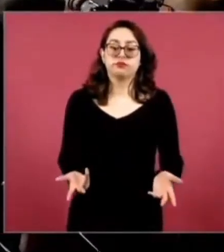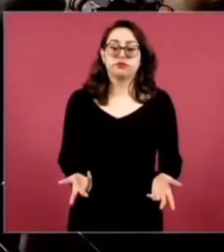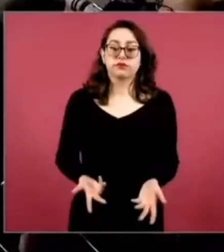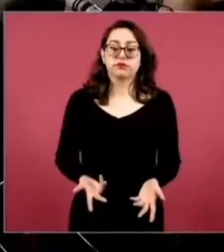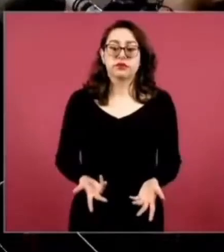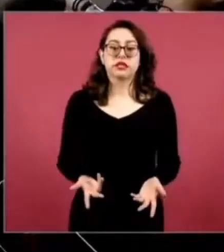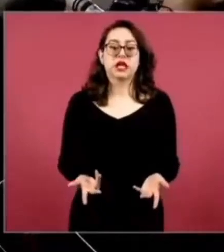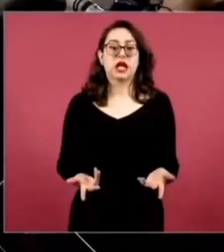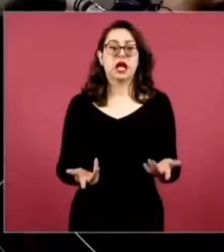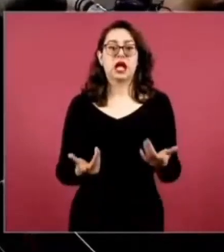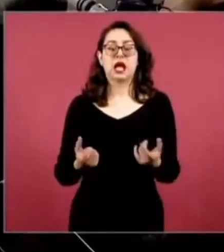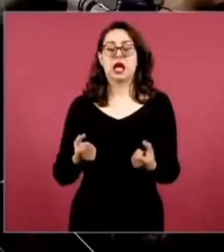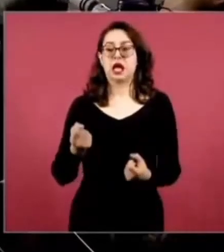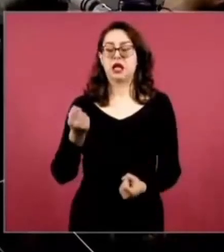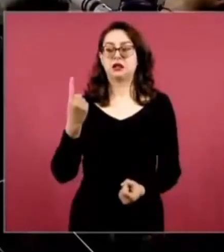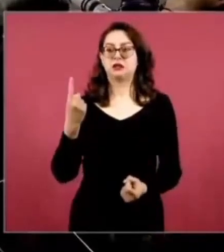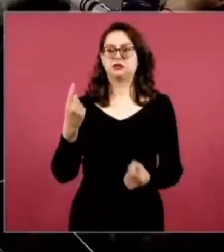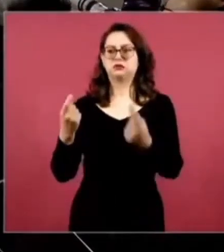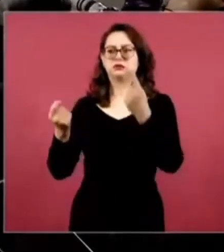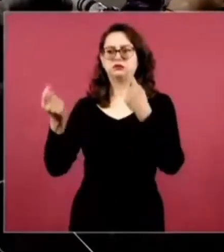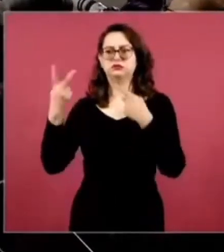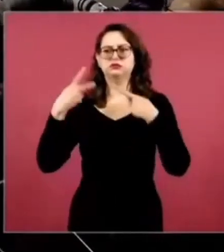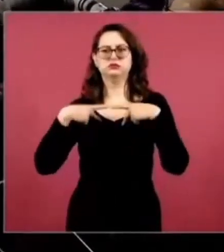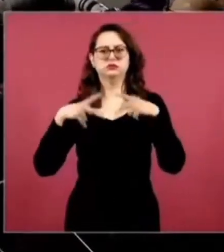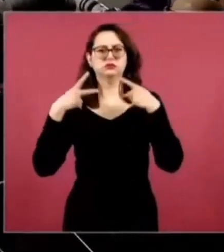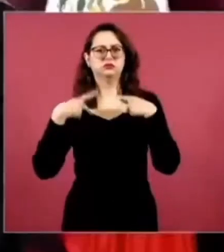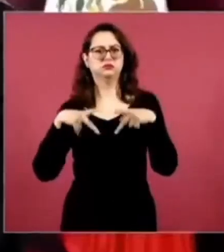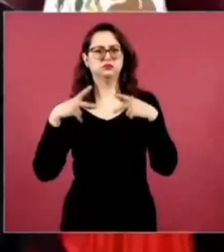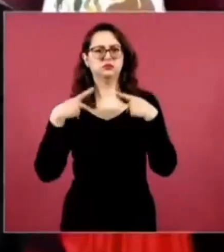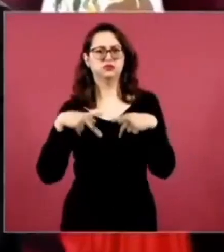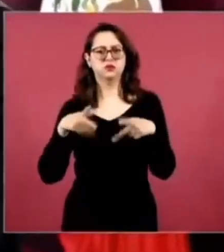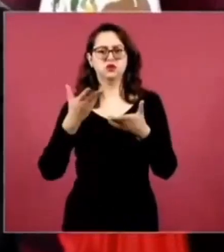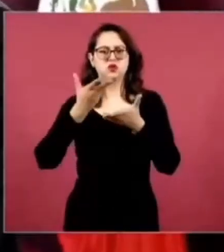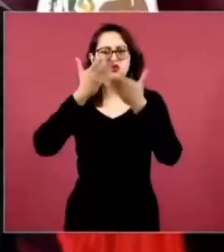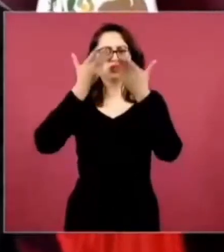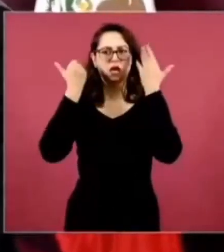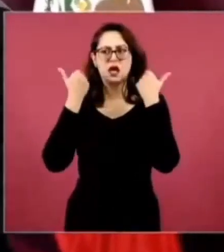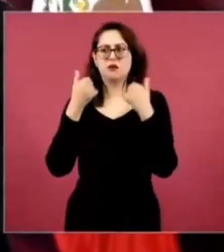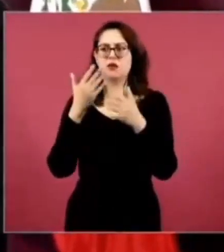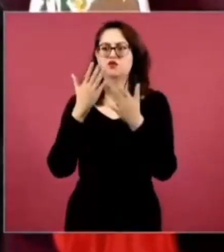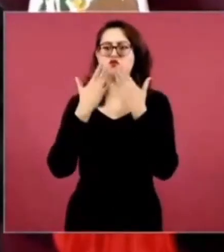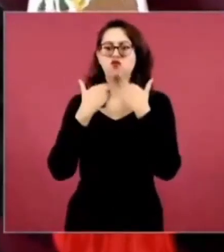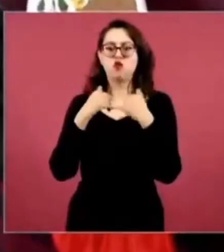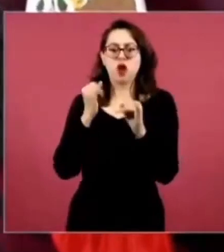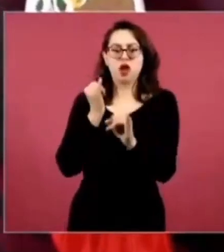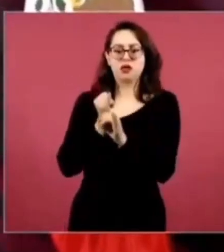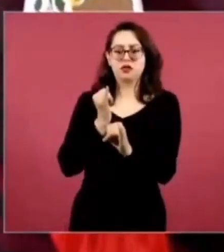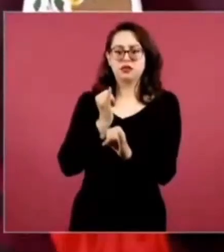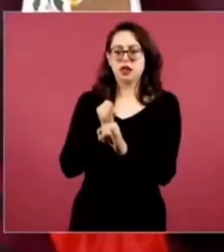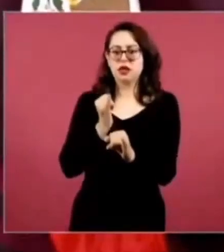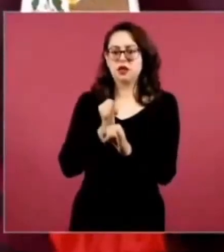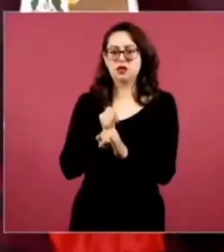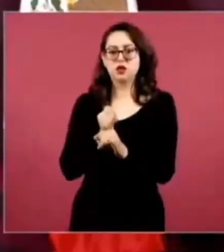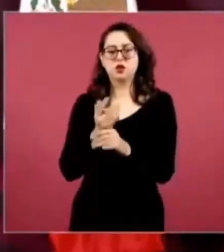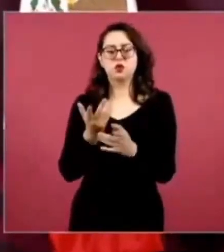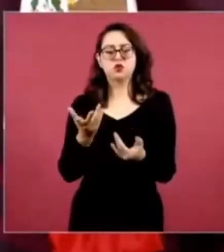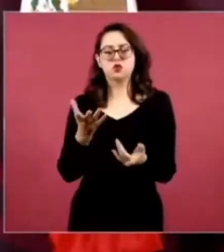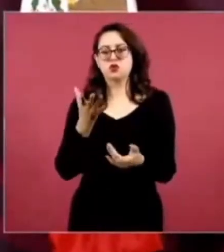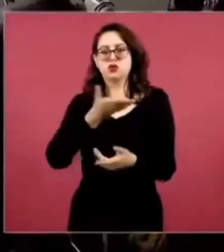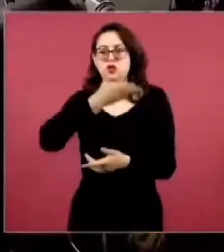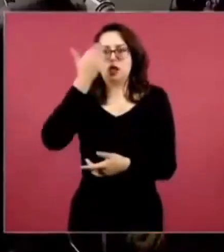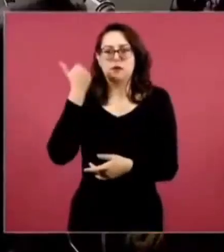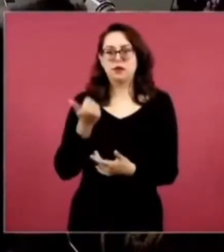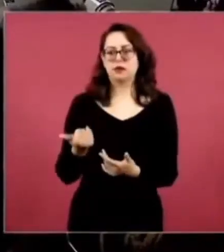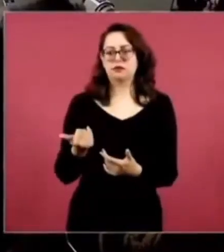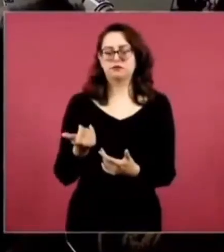internet, ni todos tienen posibilidad